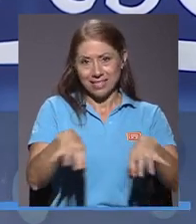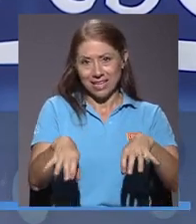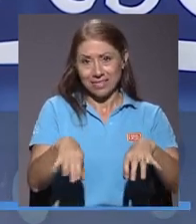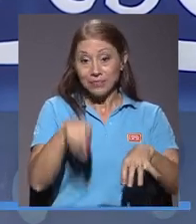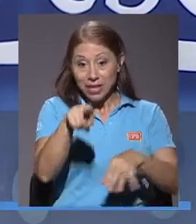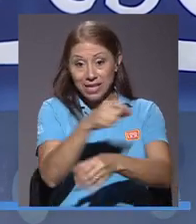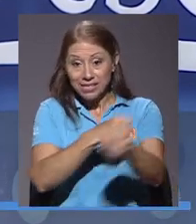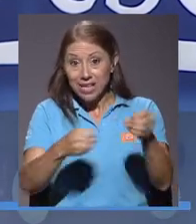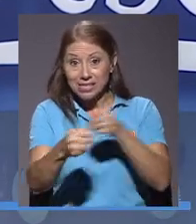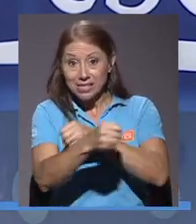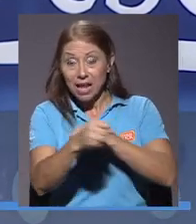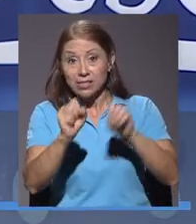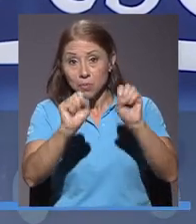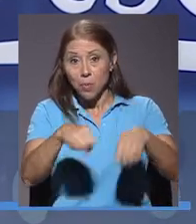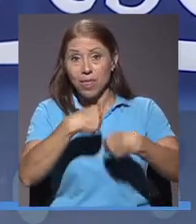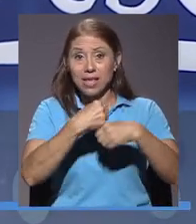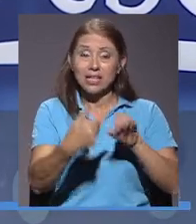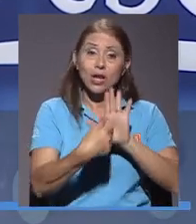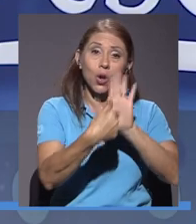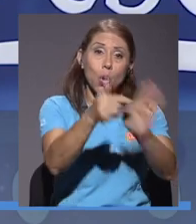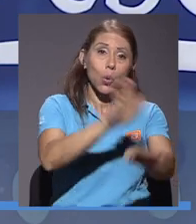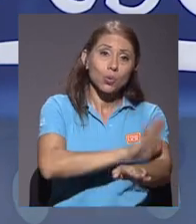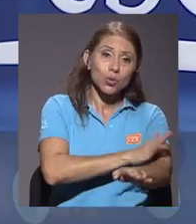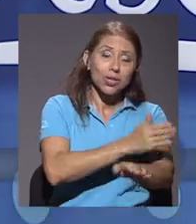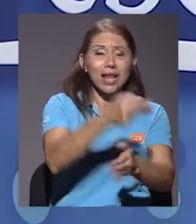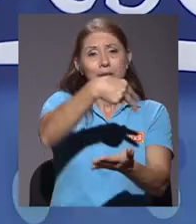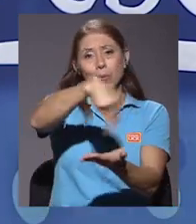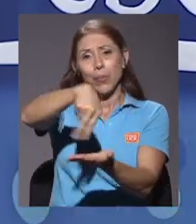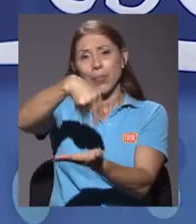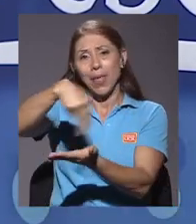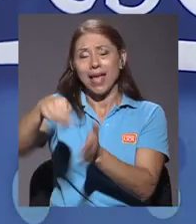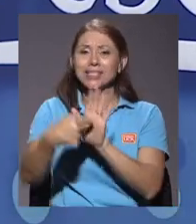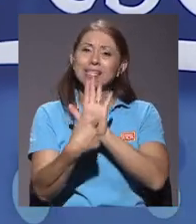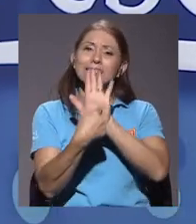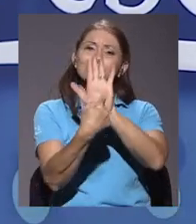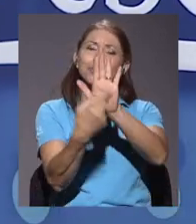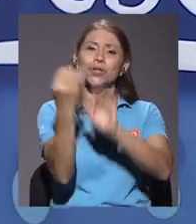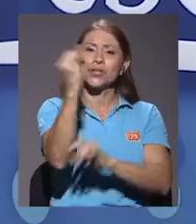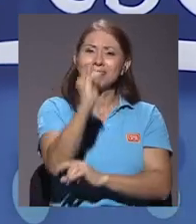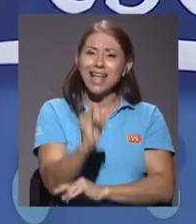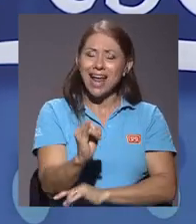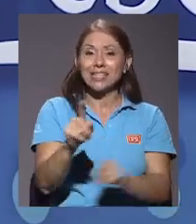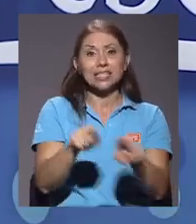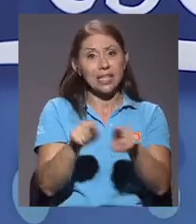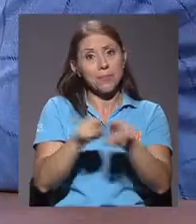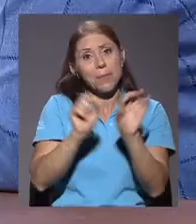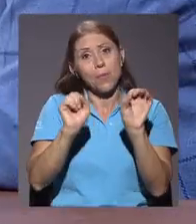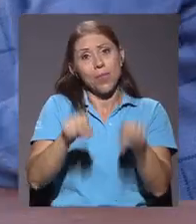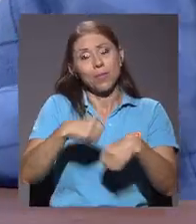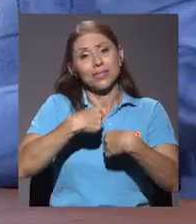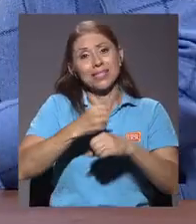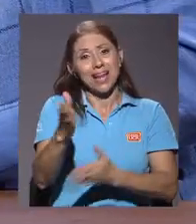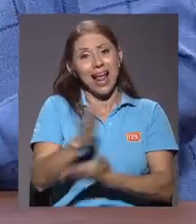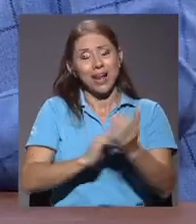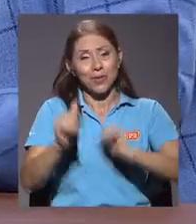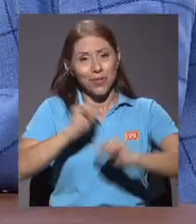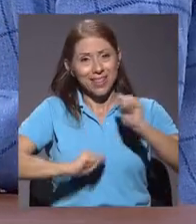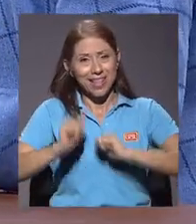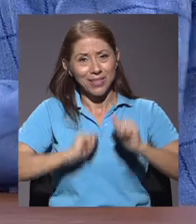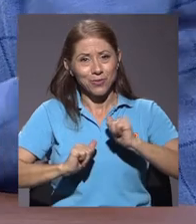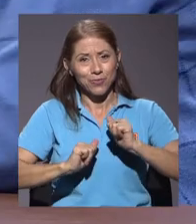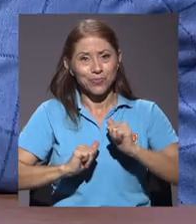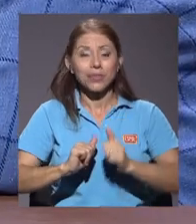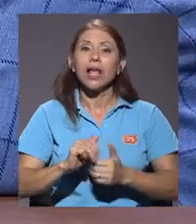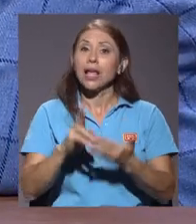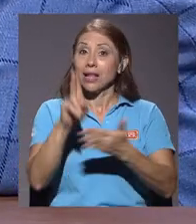Magna se pueden hacer conciertos, puede hacer danza, podemos tener exposiciones de artes plásticas y también podemos hacer algo de